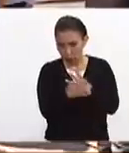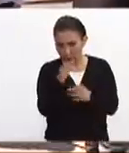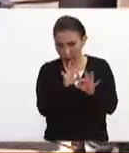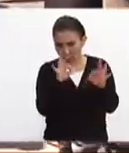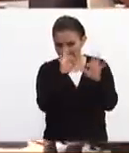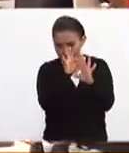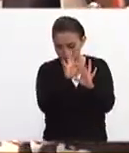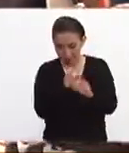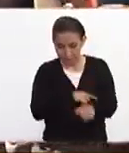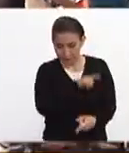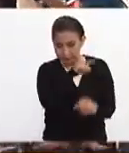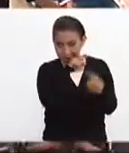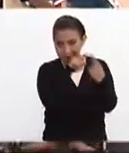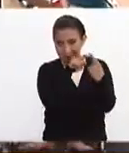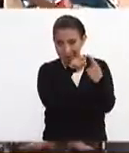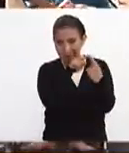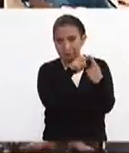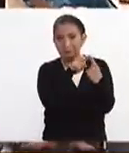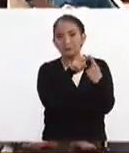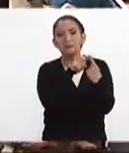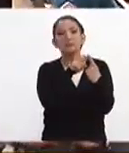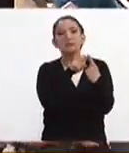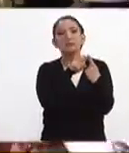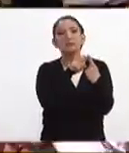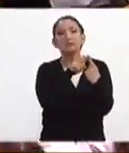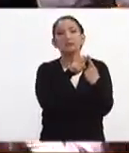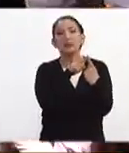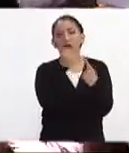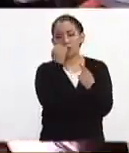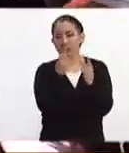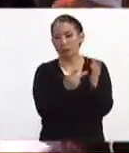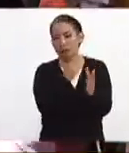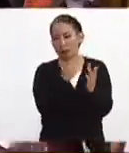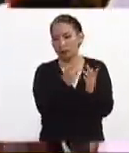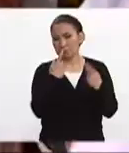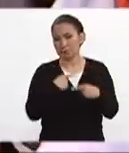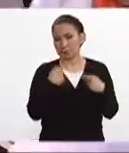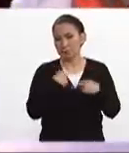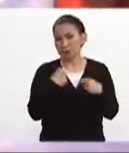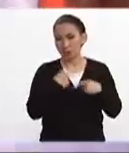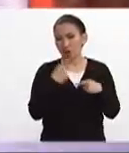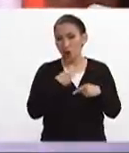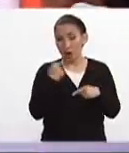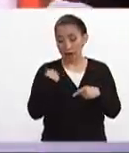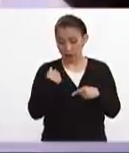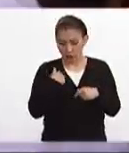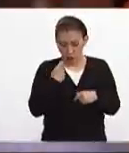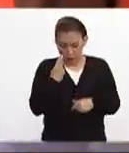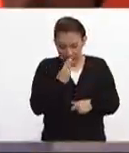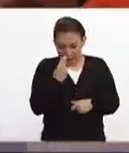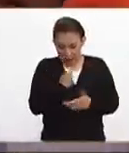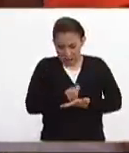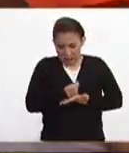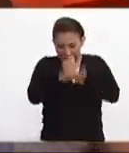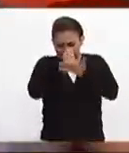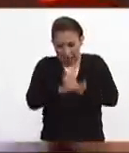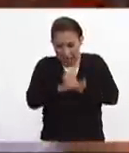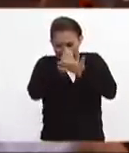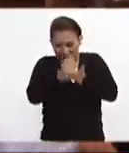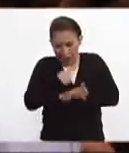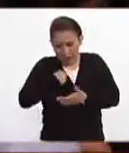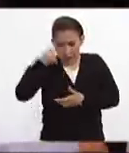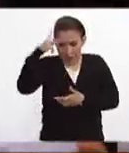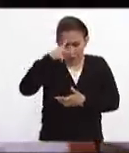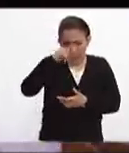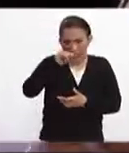importantes aquí la primera es muchas veces las personas que necesitan ir a un terapeuta o a a